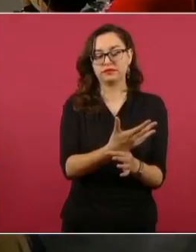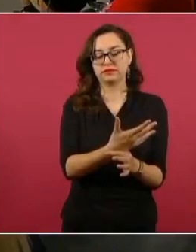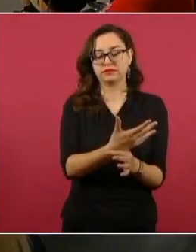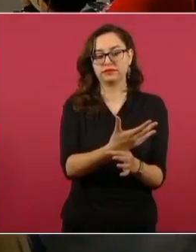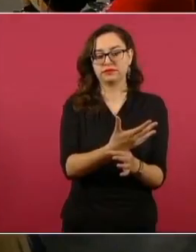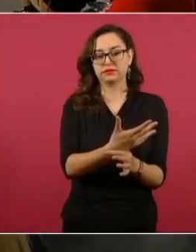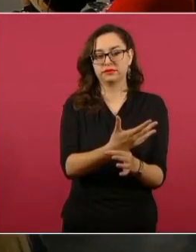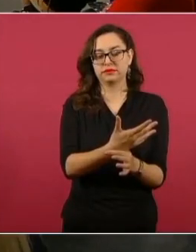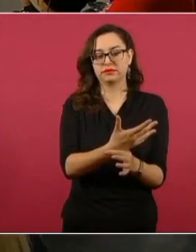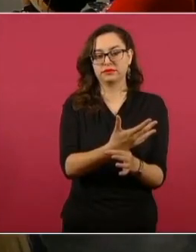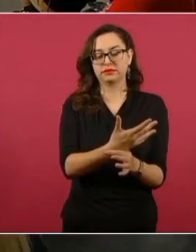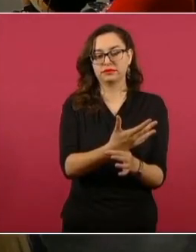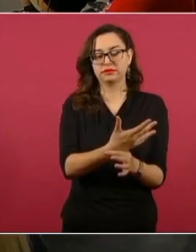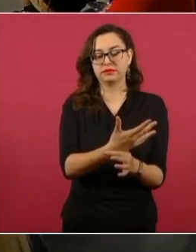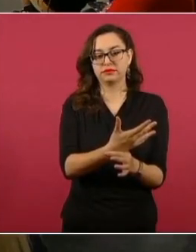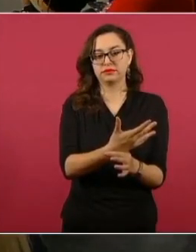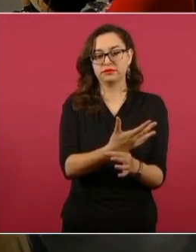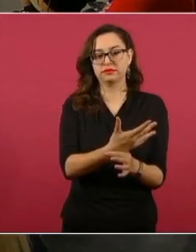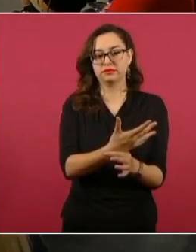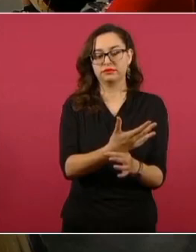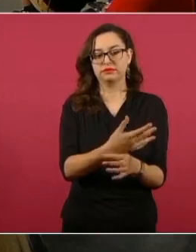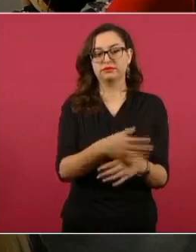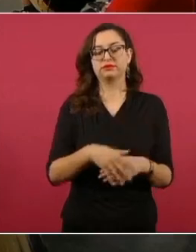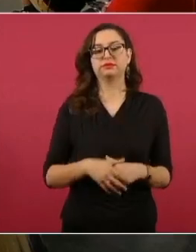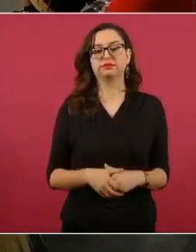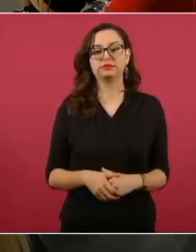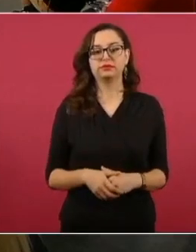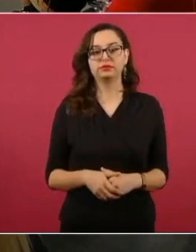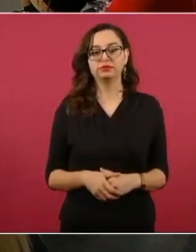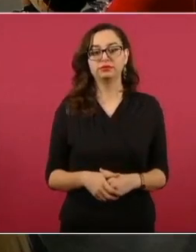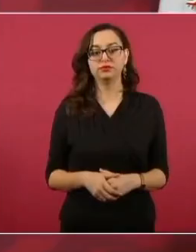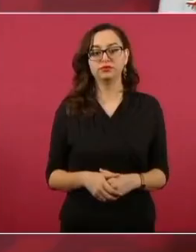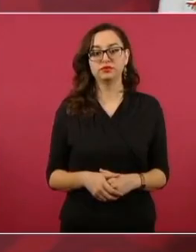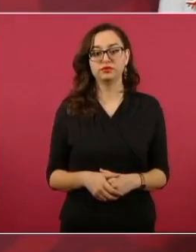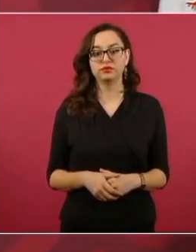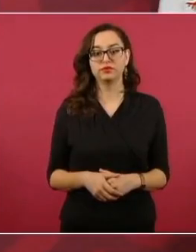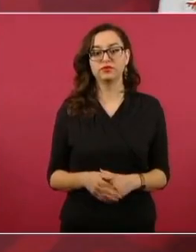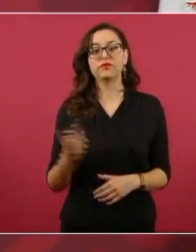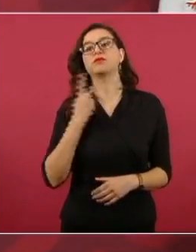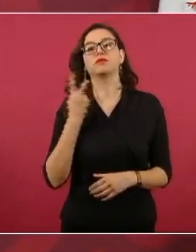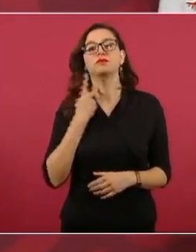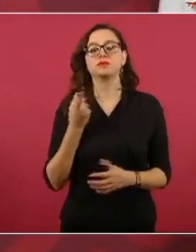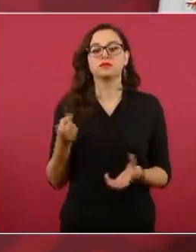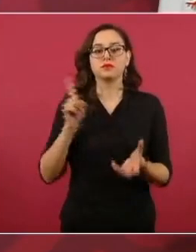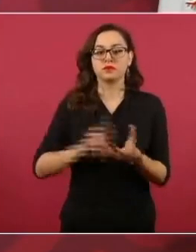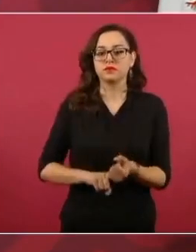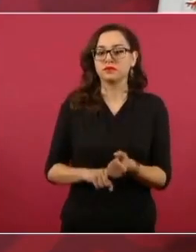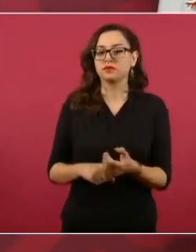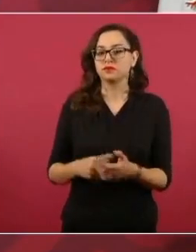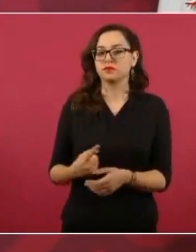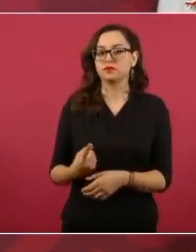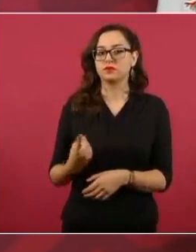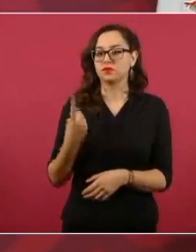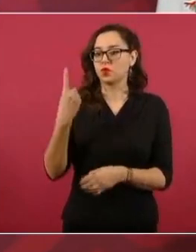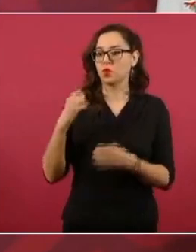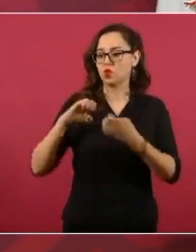a un enemigo en política, creo que